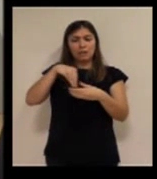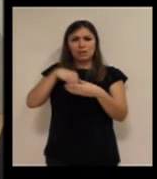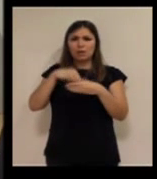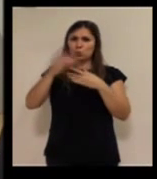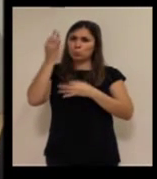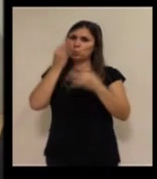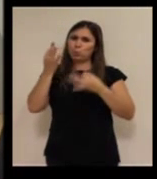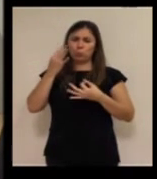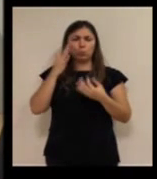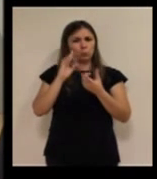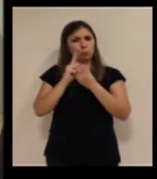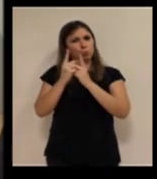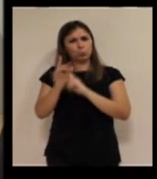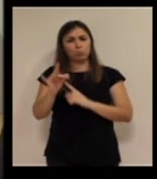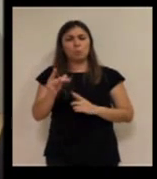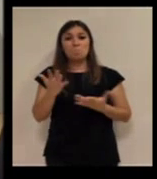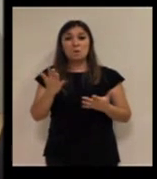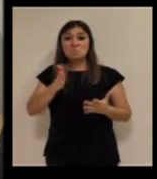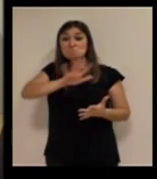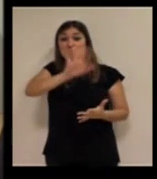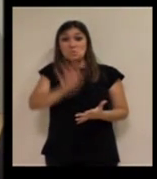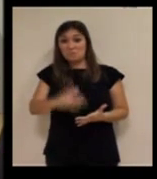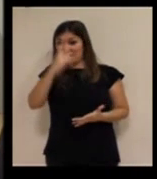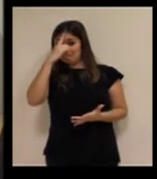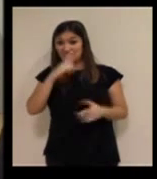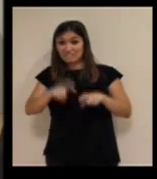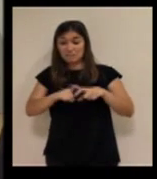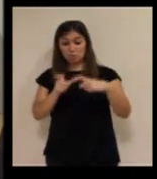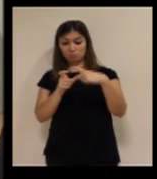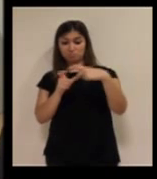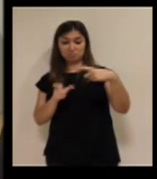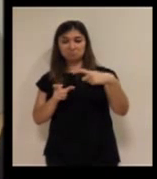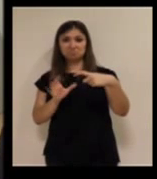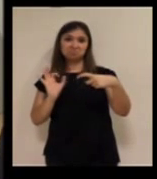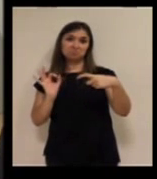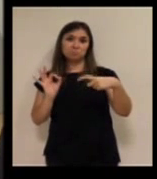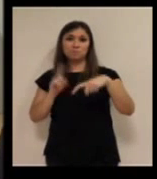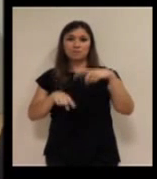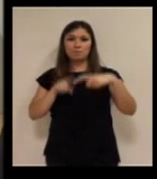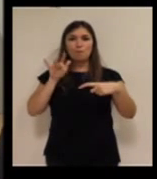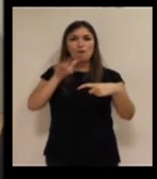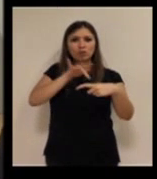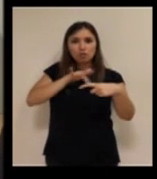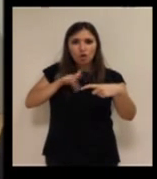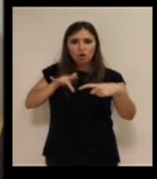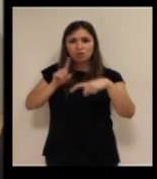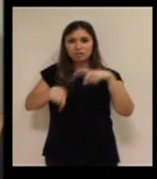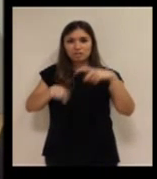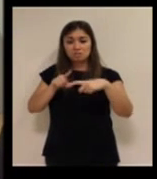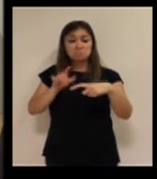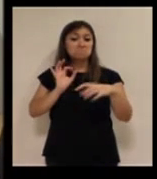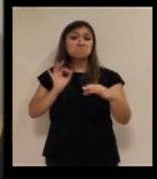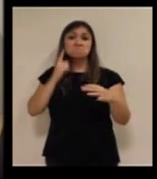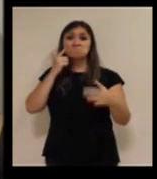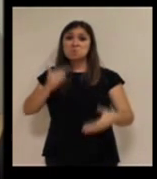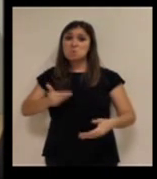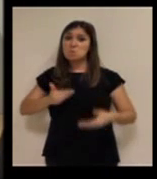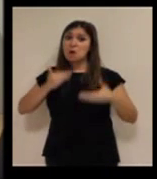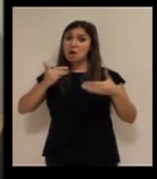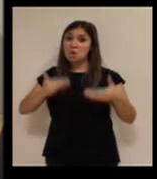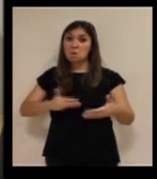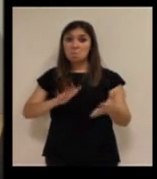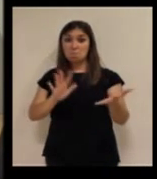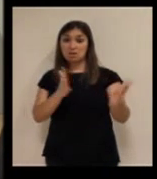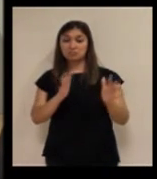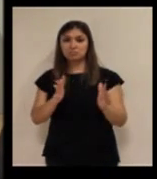afinando, pero lo que es el aspecto físico, los tamaños de los botones, la diferenciación, ha variado muy poco. Y eso nos